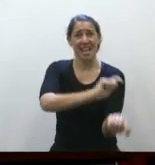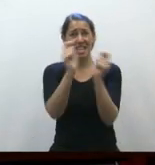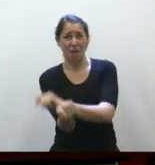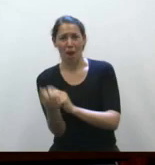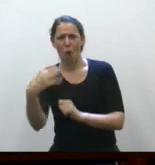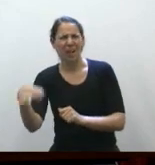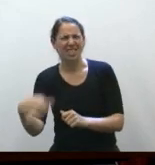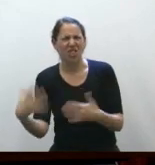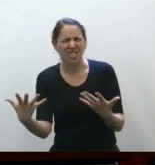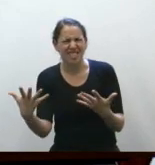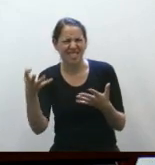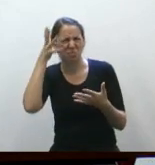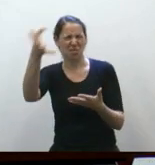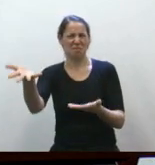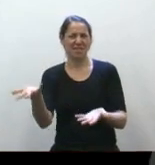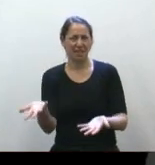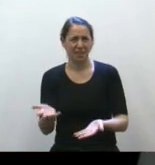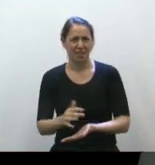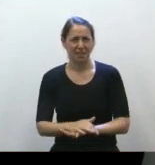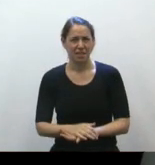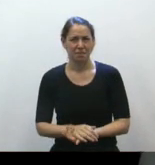un poco exagerado, me parece a mí.